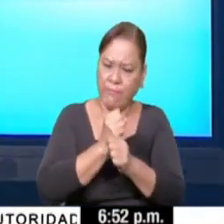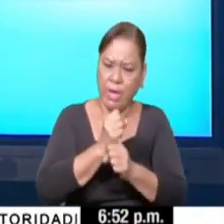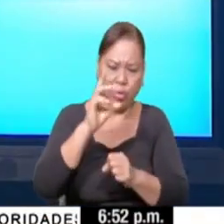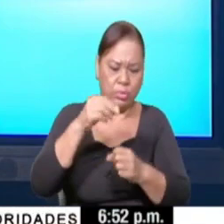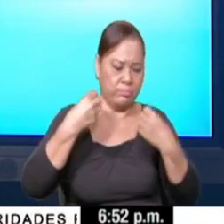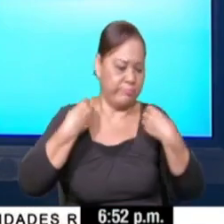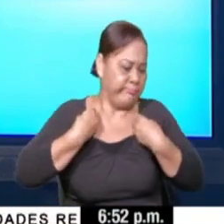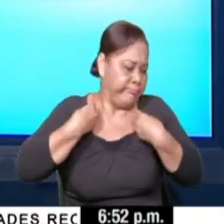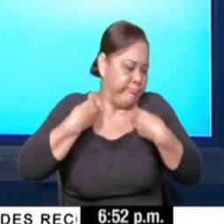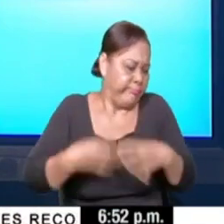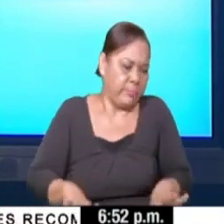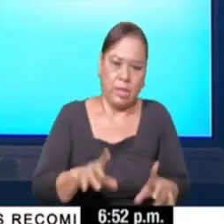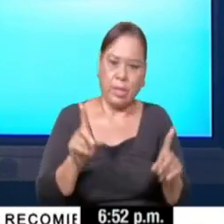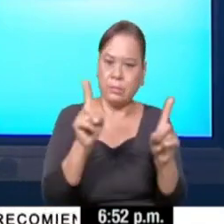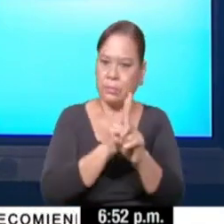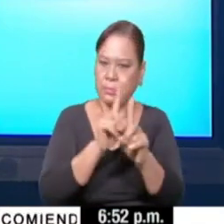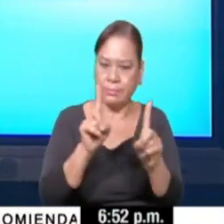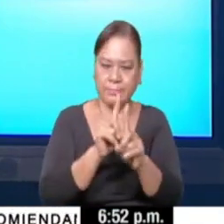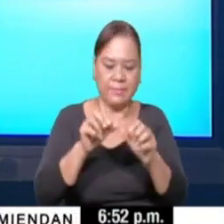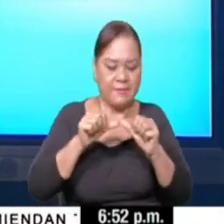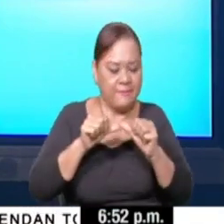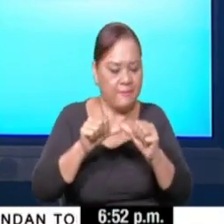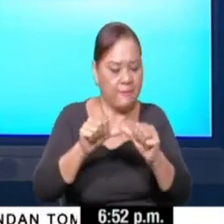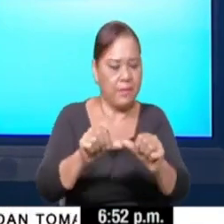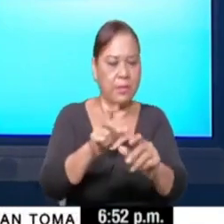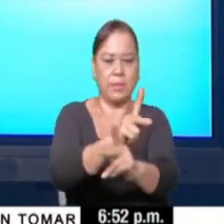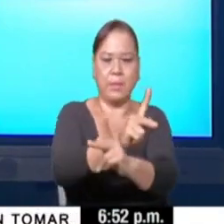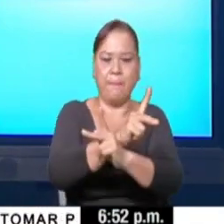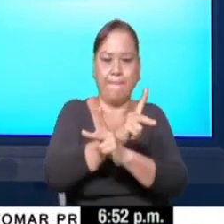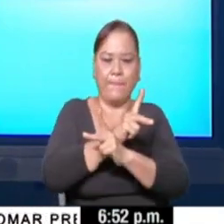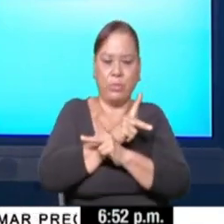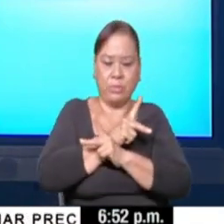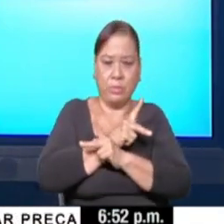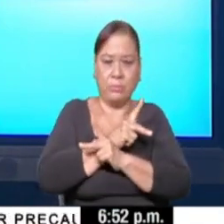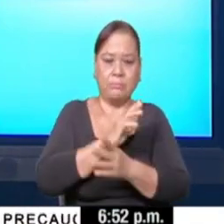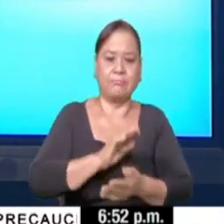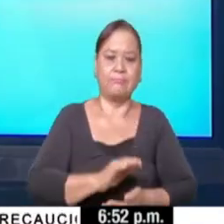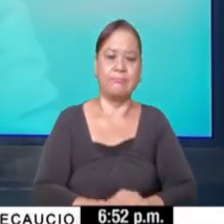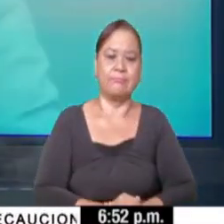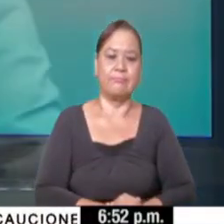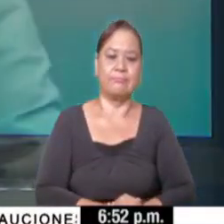mantener todas las medidas de bioseguridad para seguir creciendo como país.